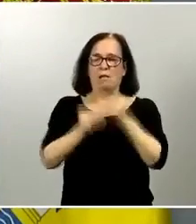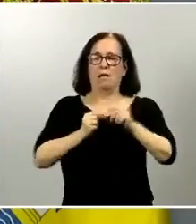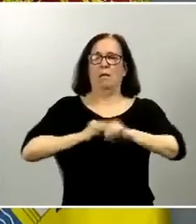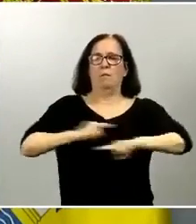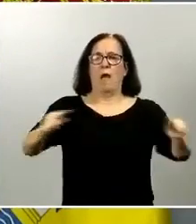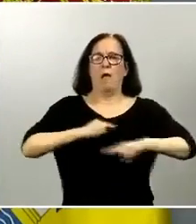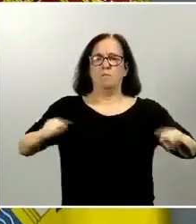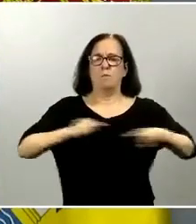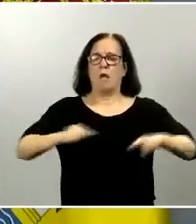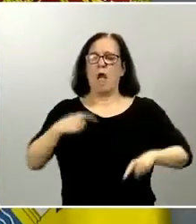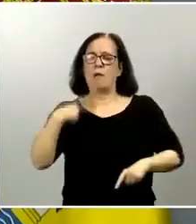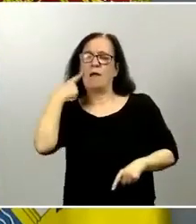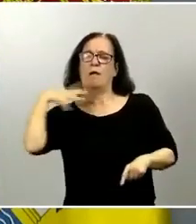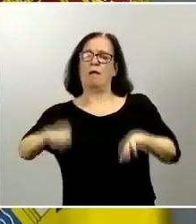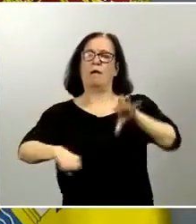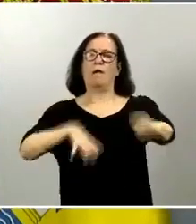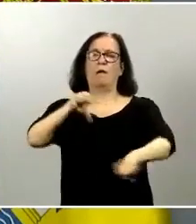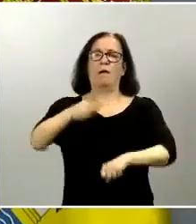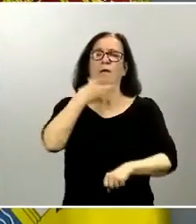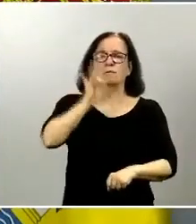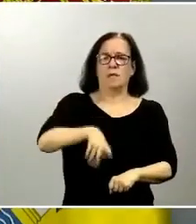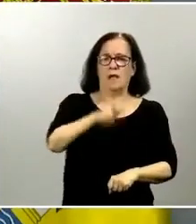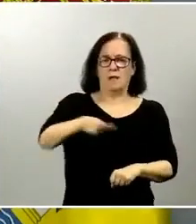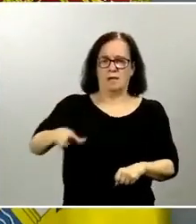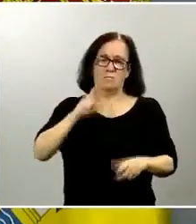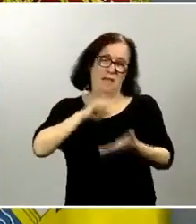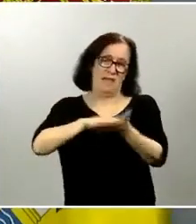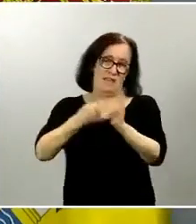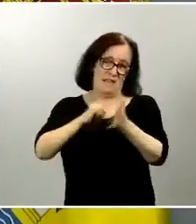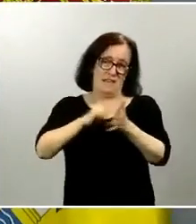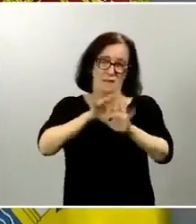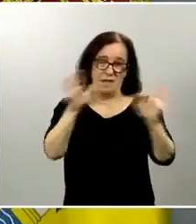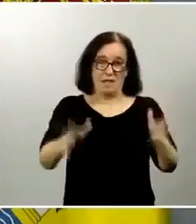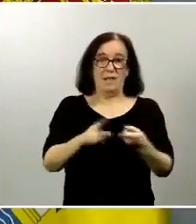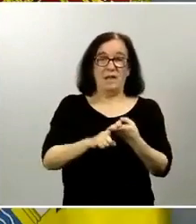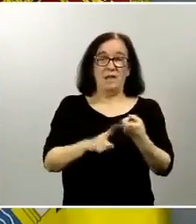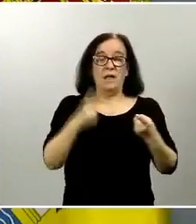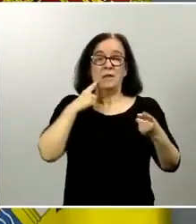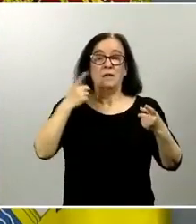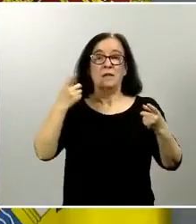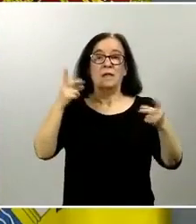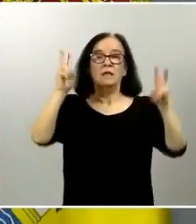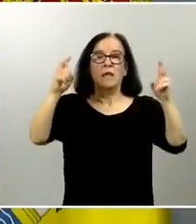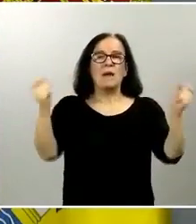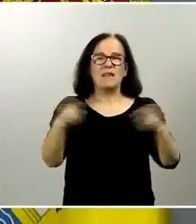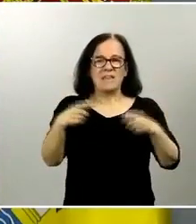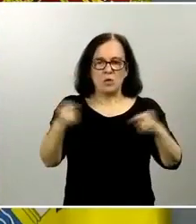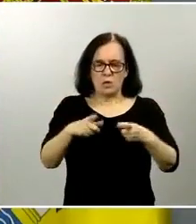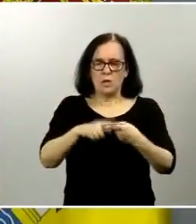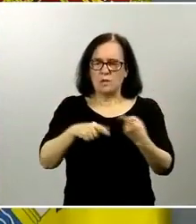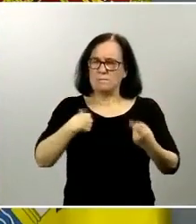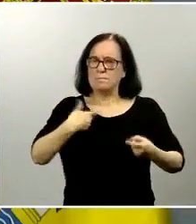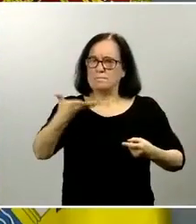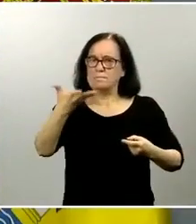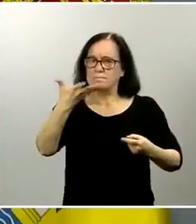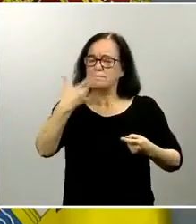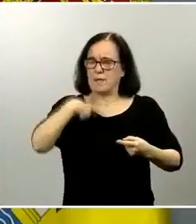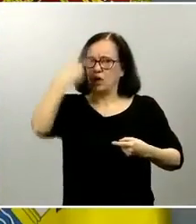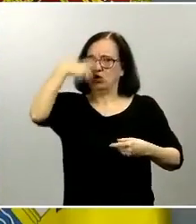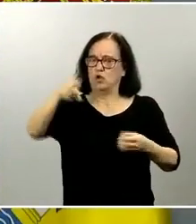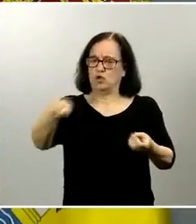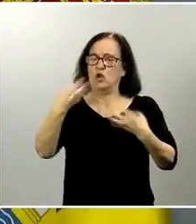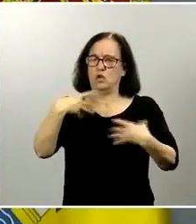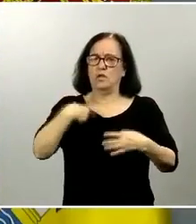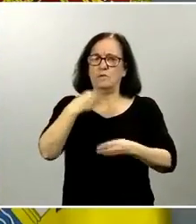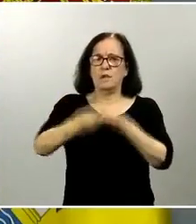a quien pescan en este sistema por aclarar y en el tema de seguridad social estamos en el conocimiento del mismo y se ha puesto